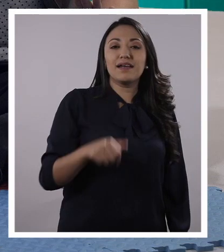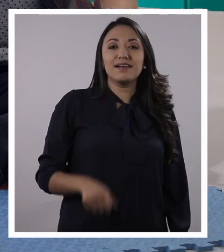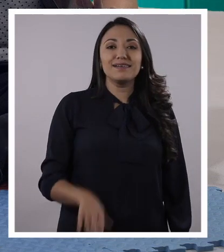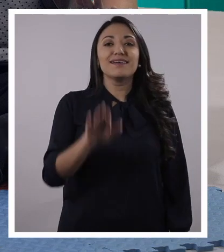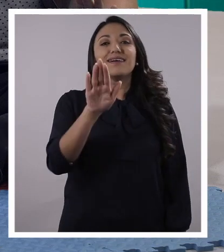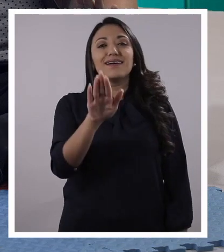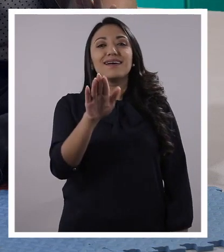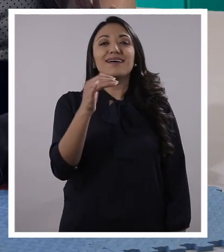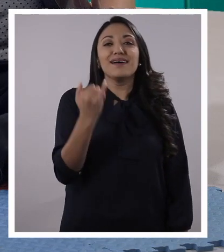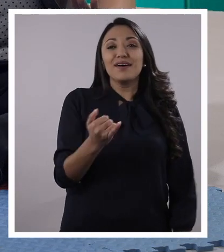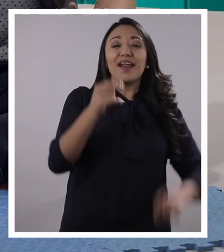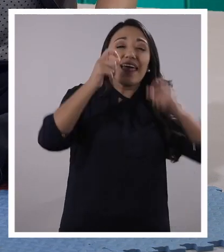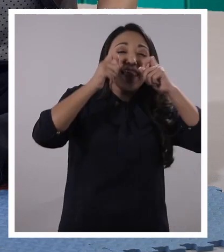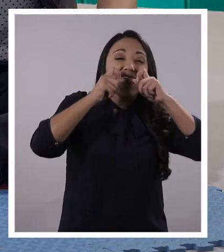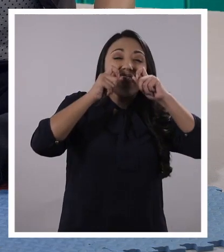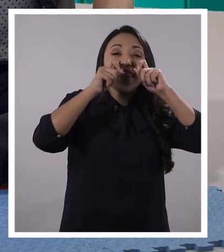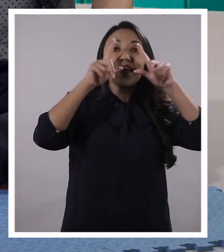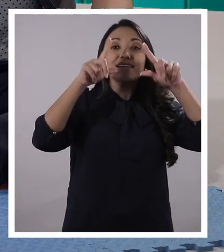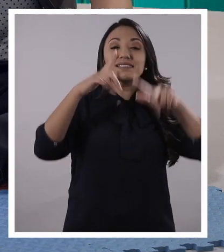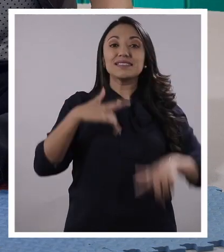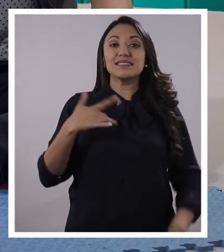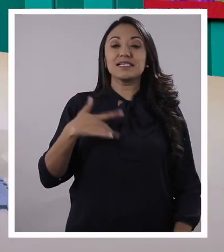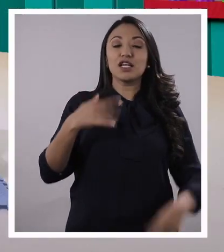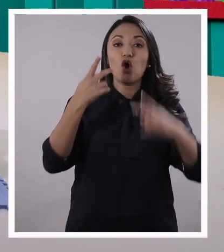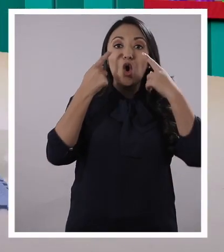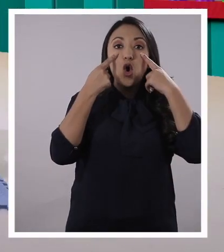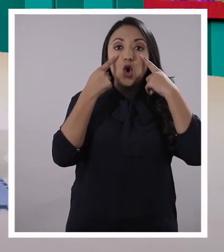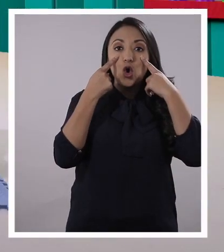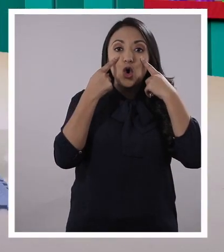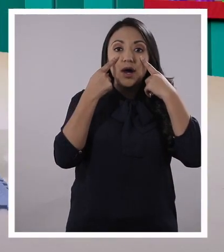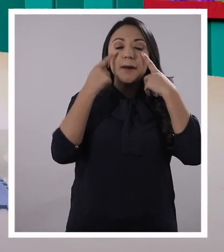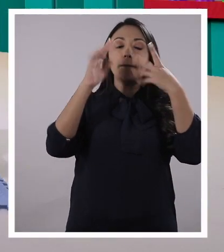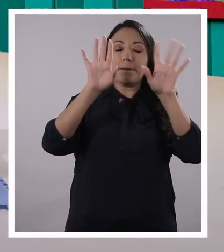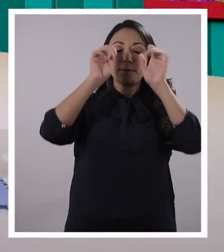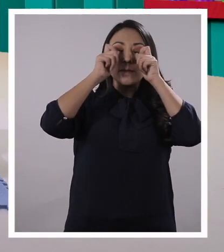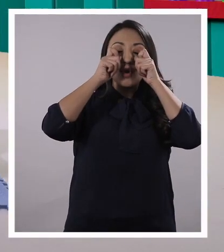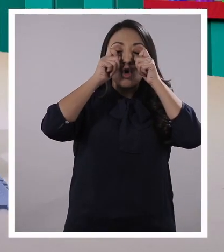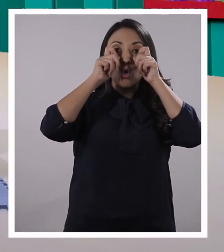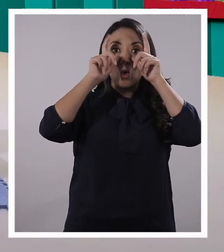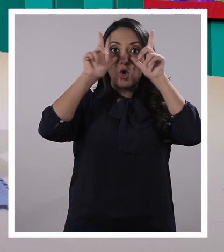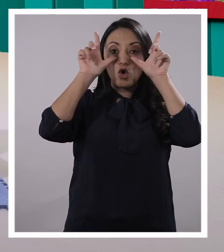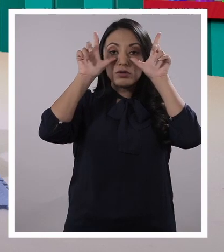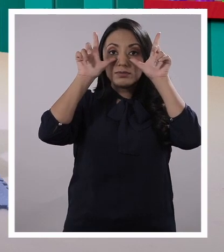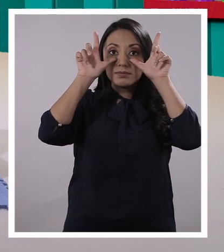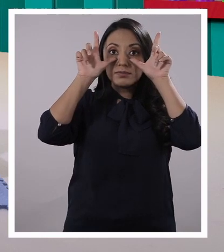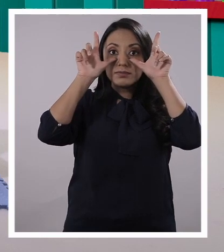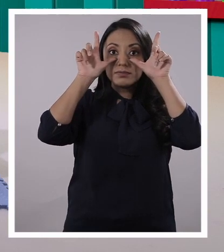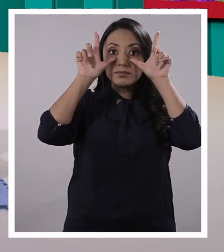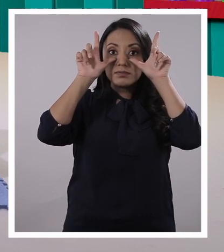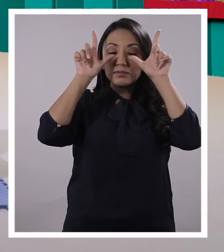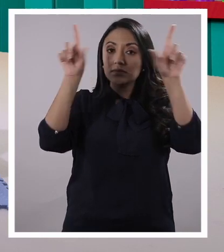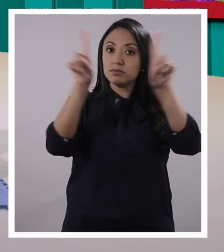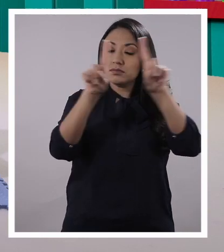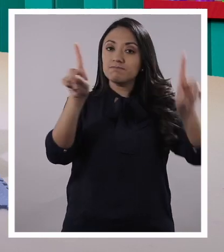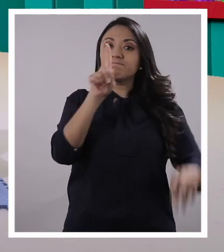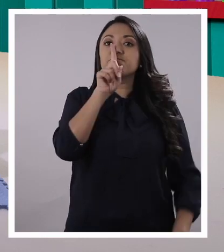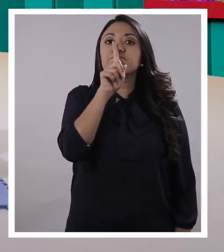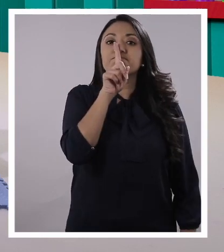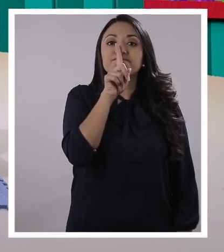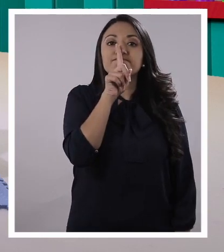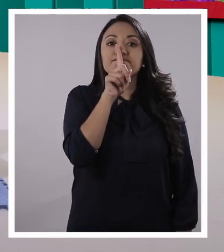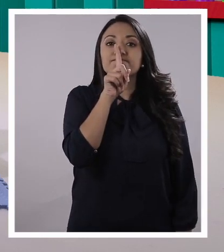Ahora vamos a despertar el sentido de la vista. Así que abran despacio sus ojos y no podemos hablar.